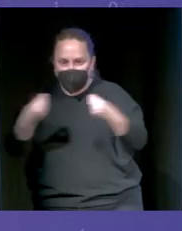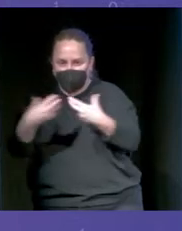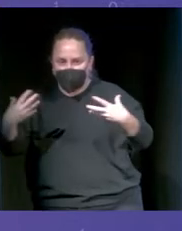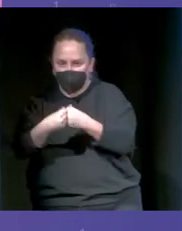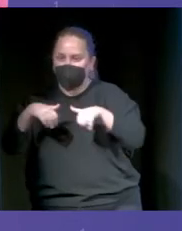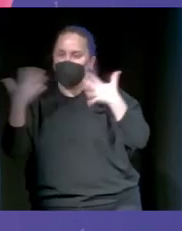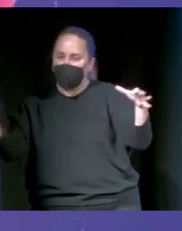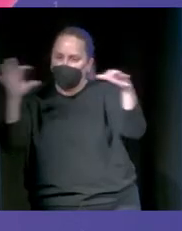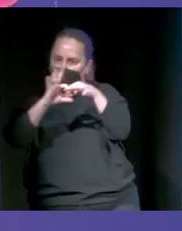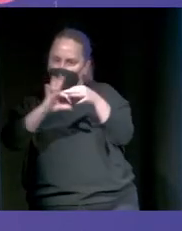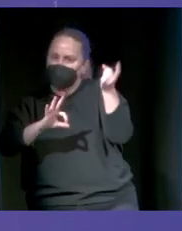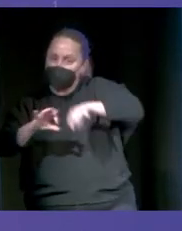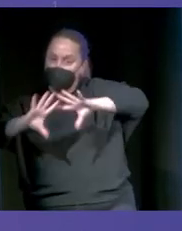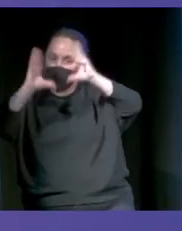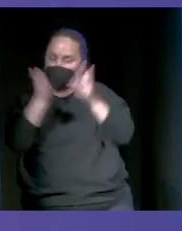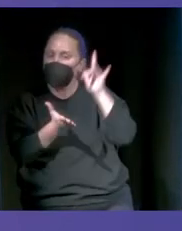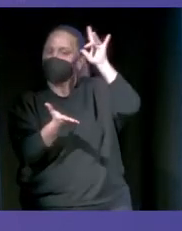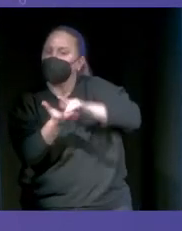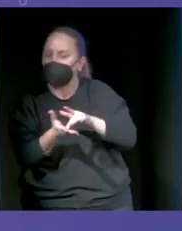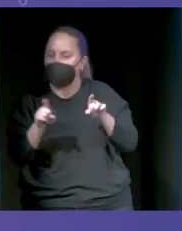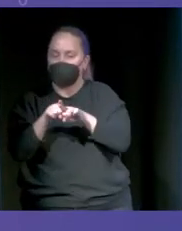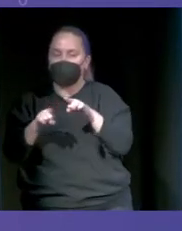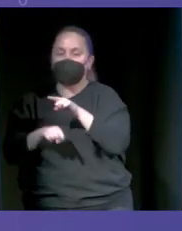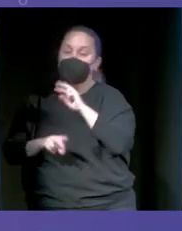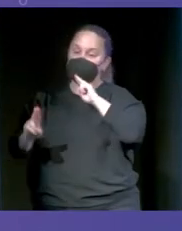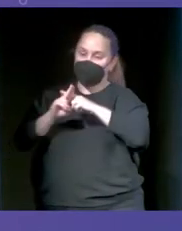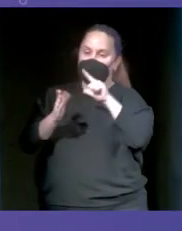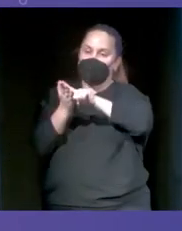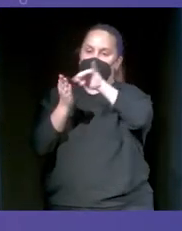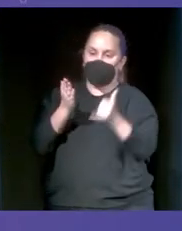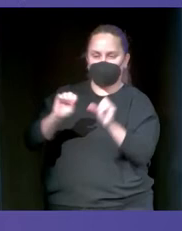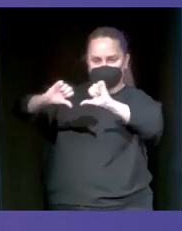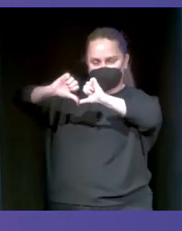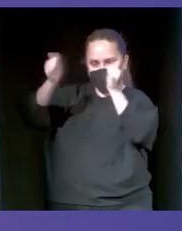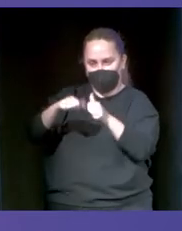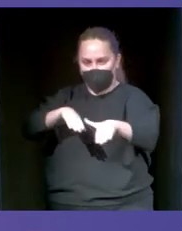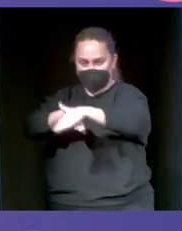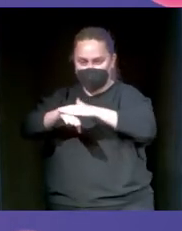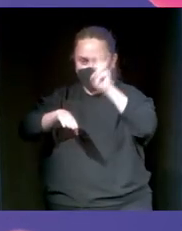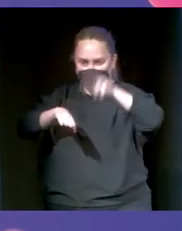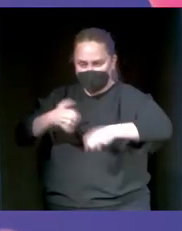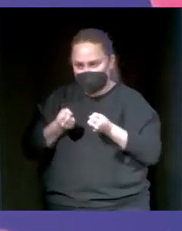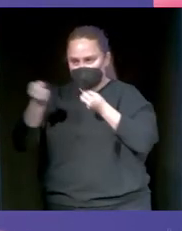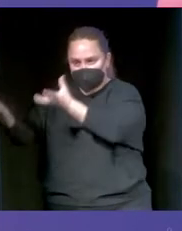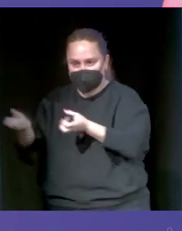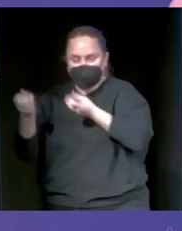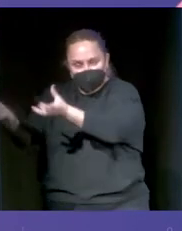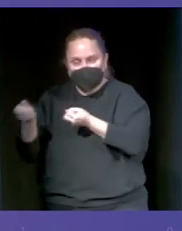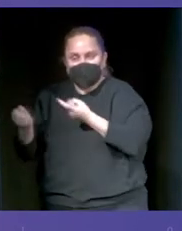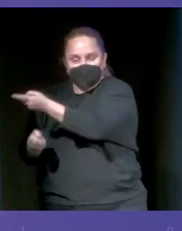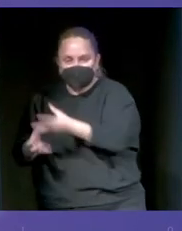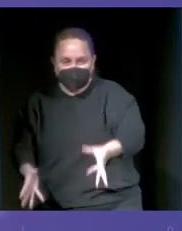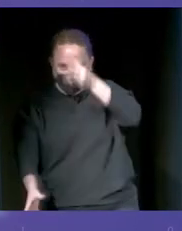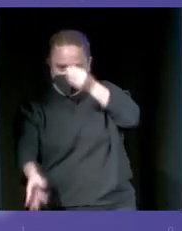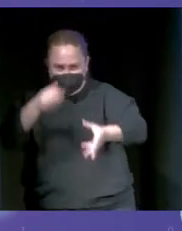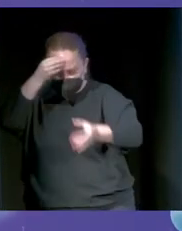empieza a aprender hechos del mundo. Esto es lo que se conoce como un language model y es la base de todo lo que estamos haciendo. Esos modelos